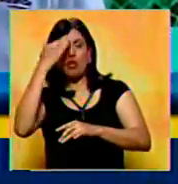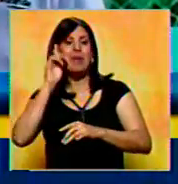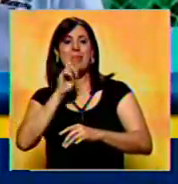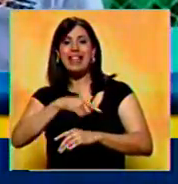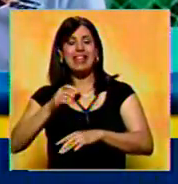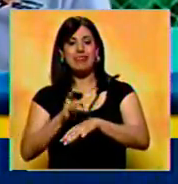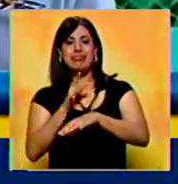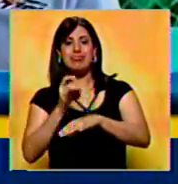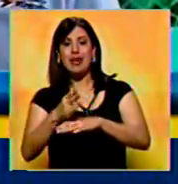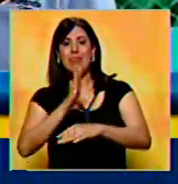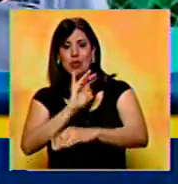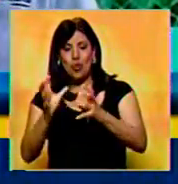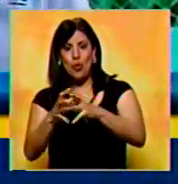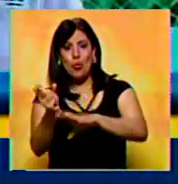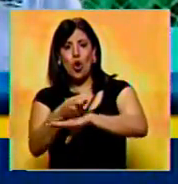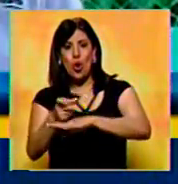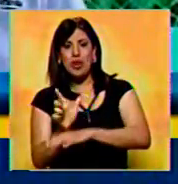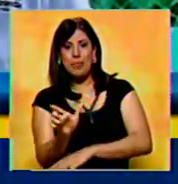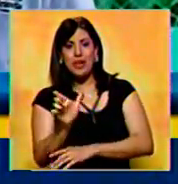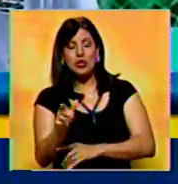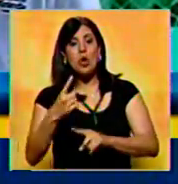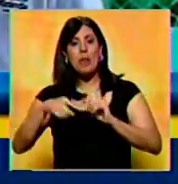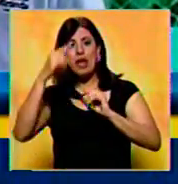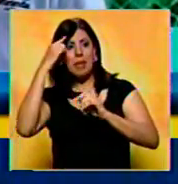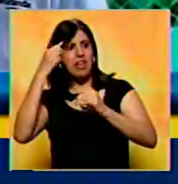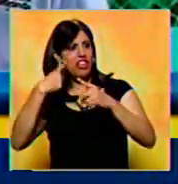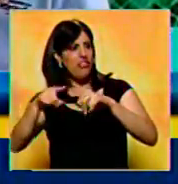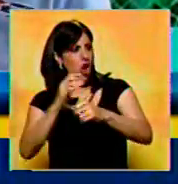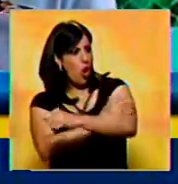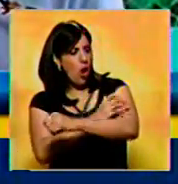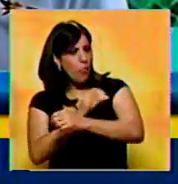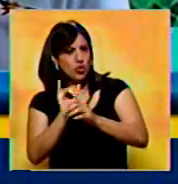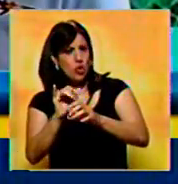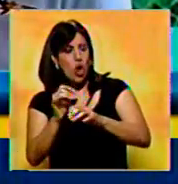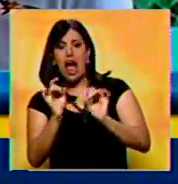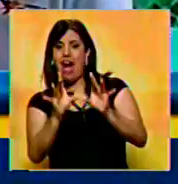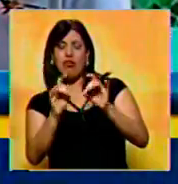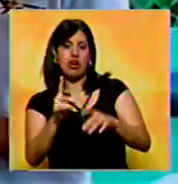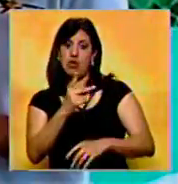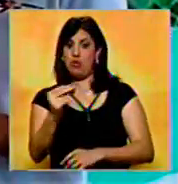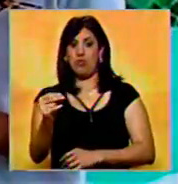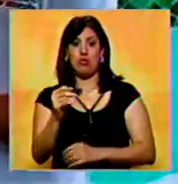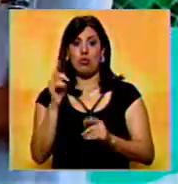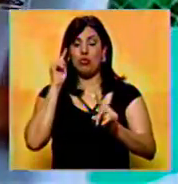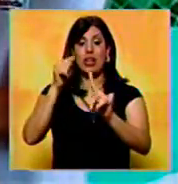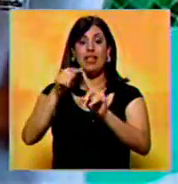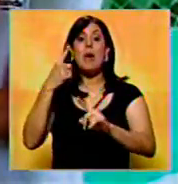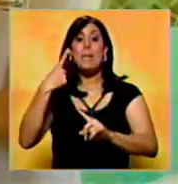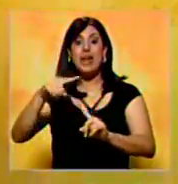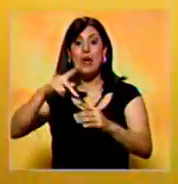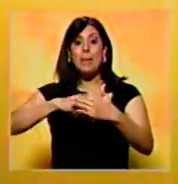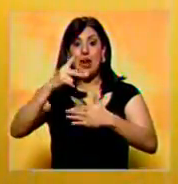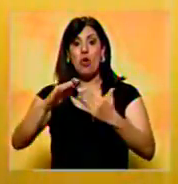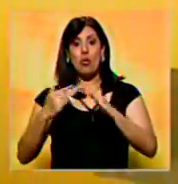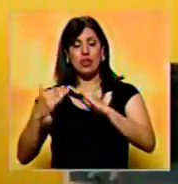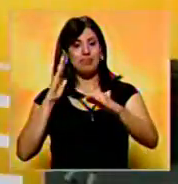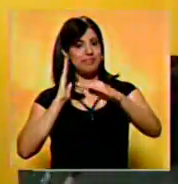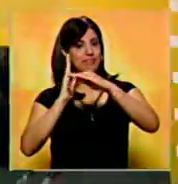Y excluye a las personas porque puedan pensar distinto. Entonces no cumplen el objetivo. El plan Comunidad.